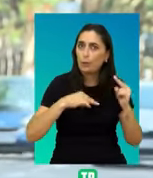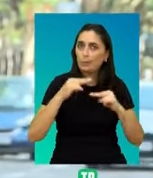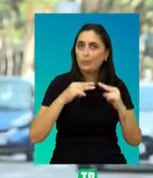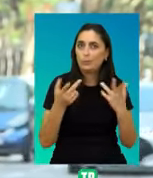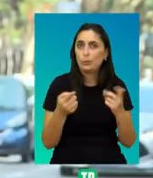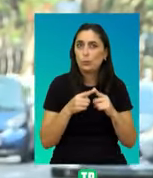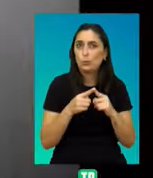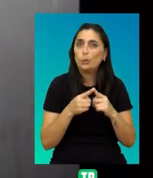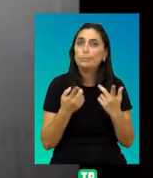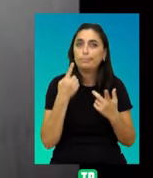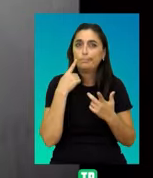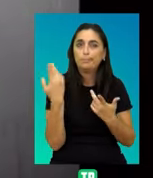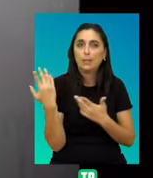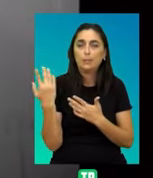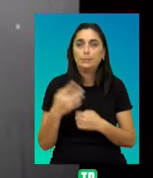apenas la atenúa.